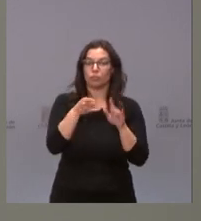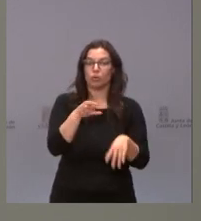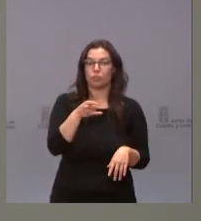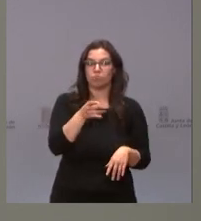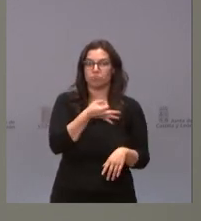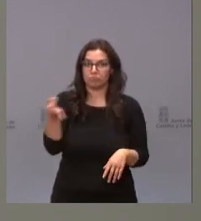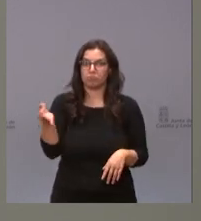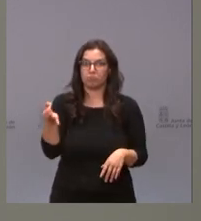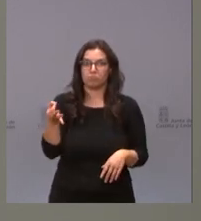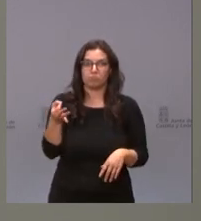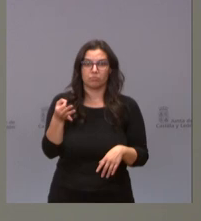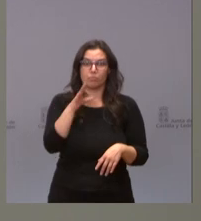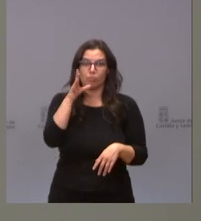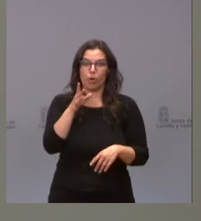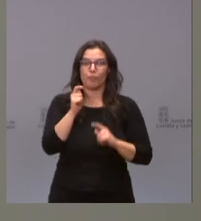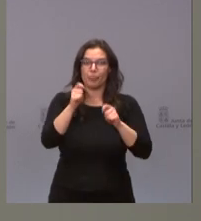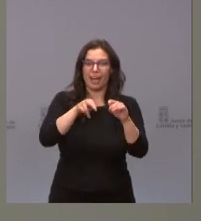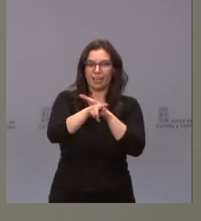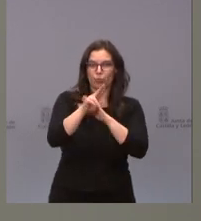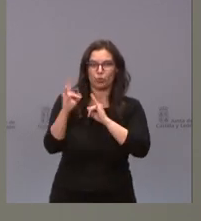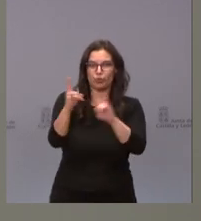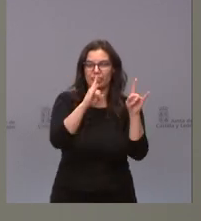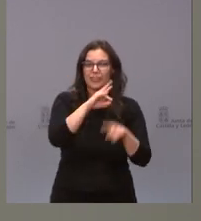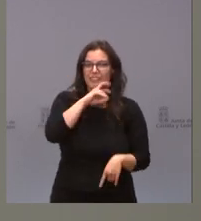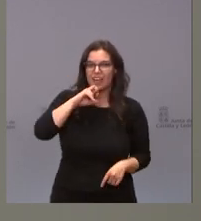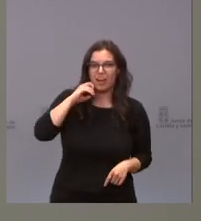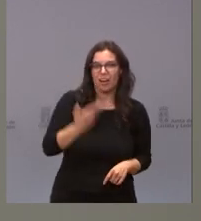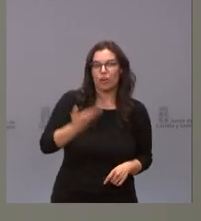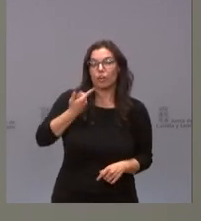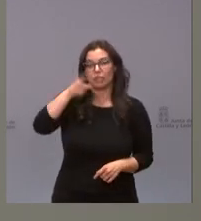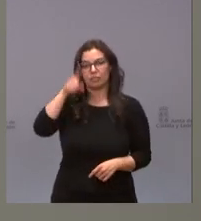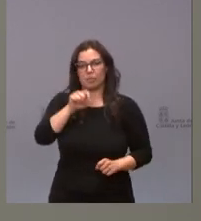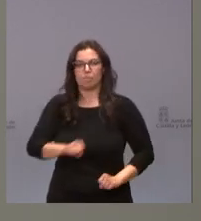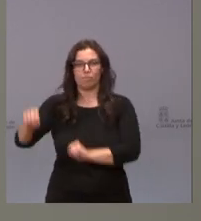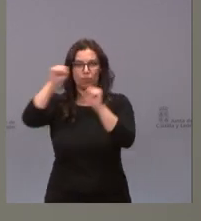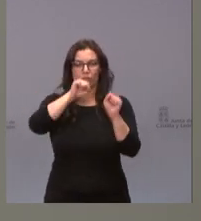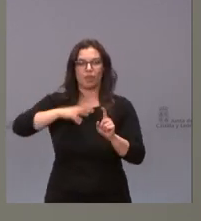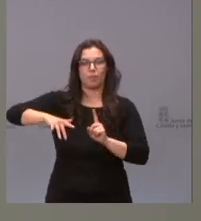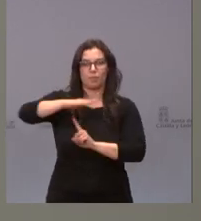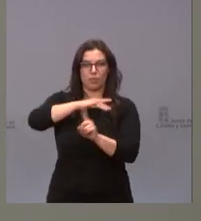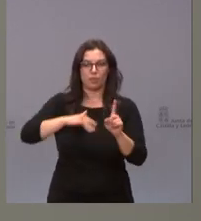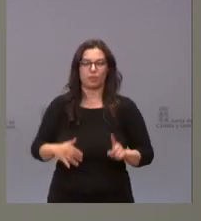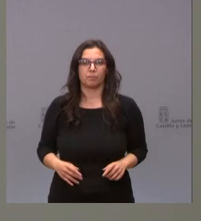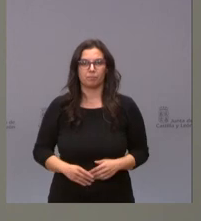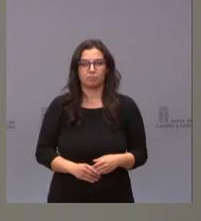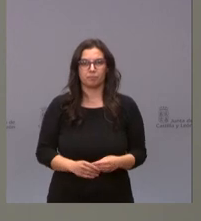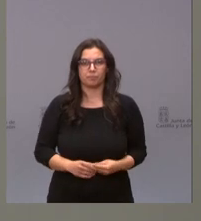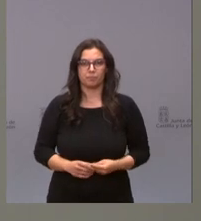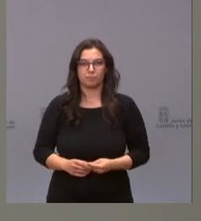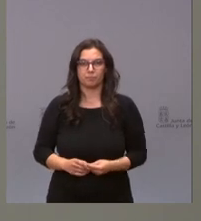efectivo en la puesta en valor de nuestros recursos forestales y en la protección del medio ambiente.